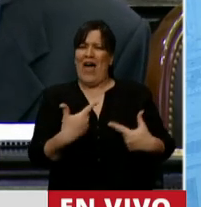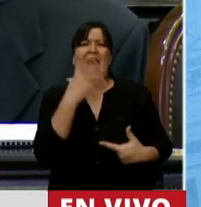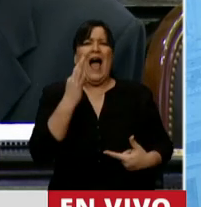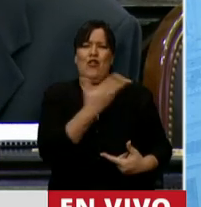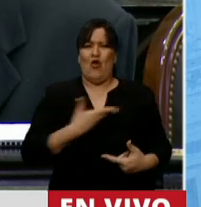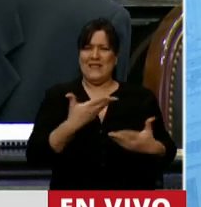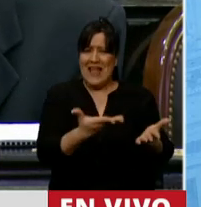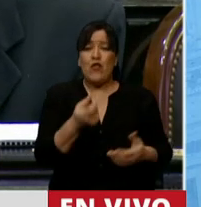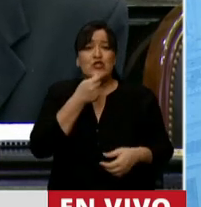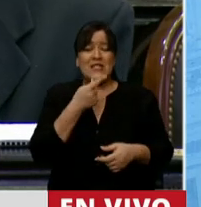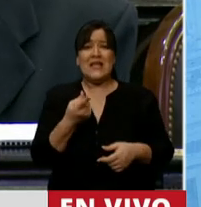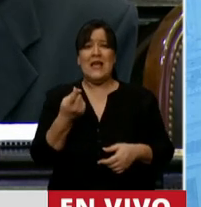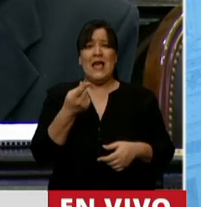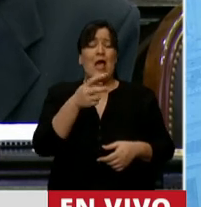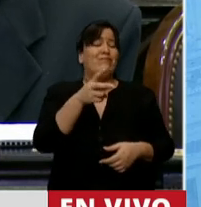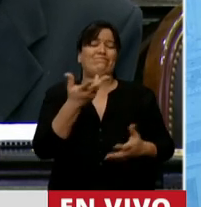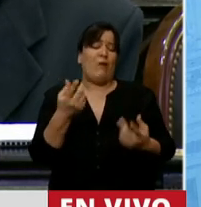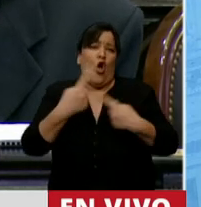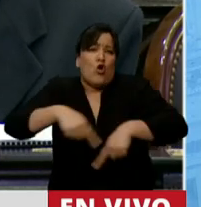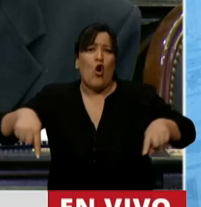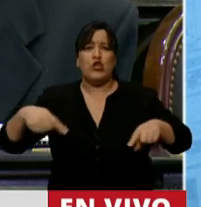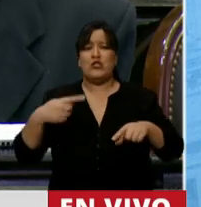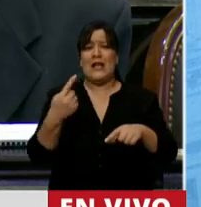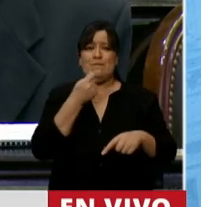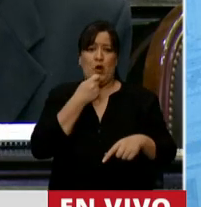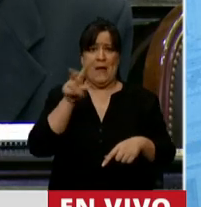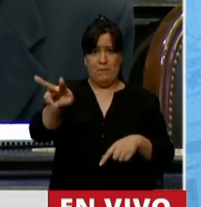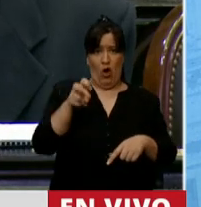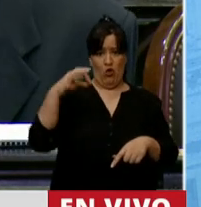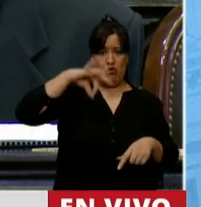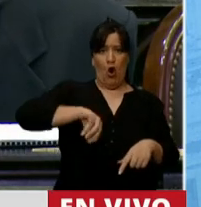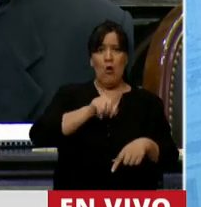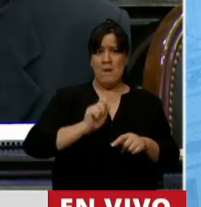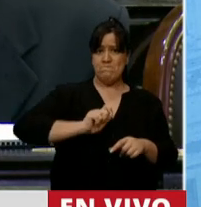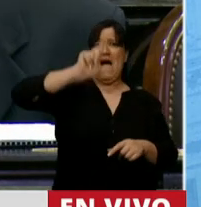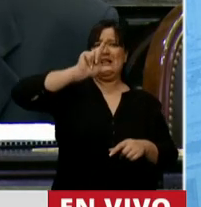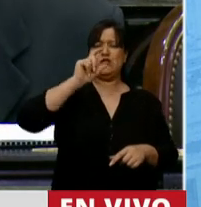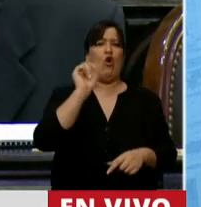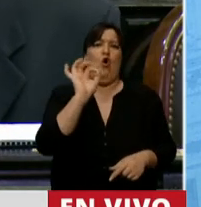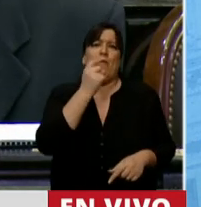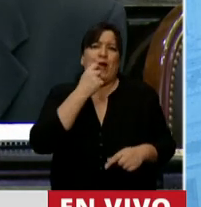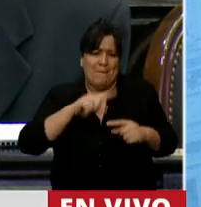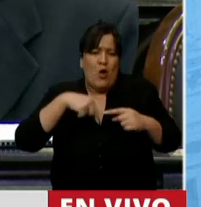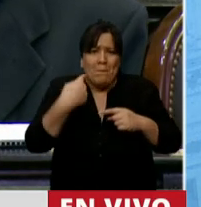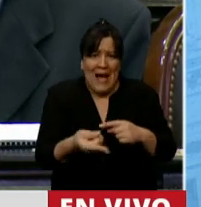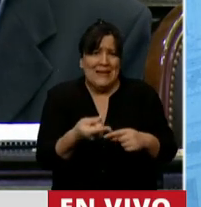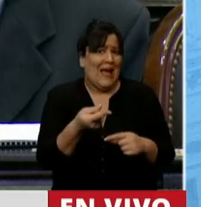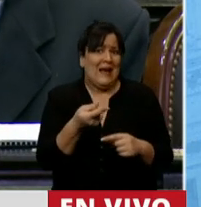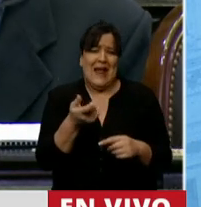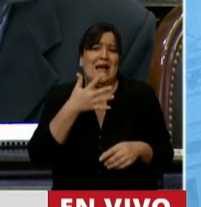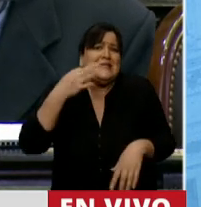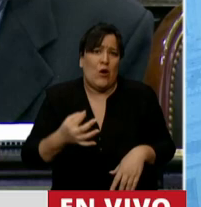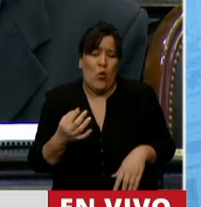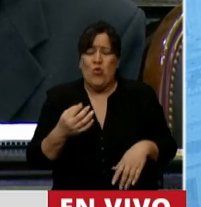hay dificultades para cobrar aquellos que estamos cobrando mucho más, los que mañana sin duda vamos a cobrar cuando